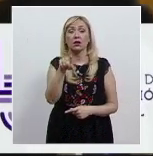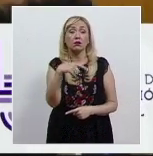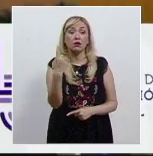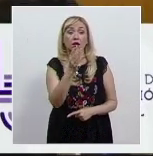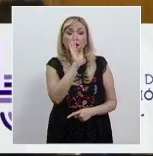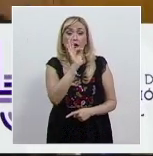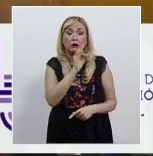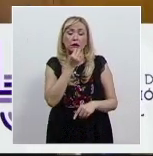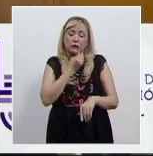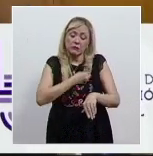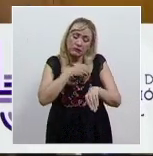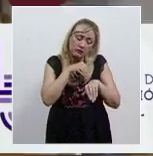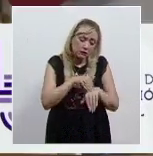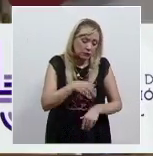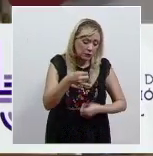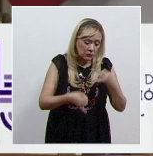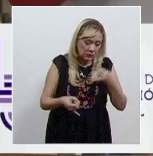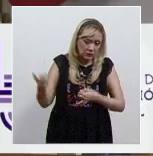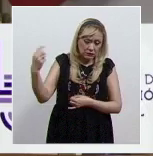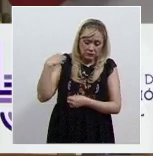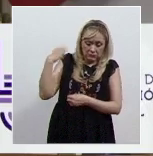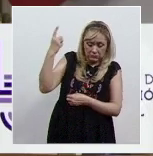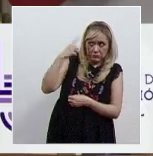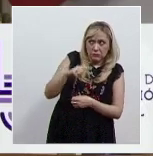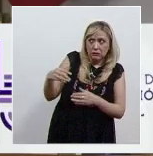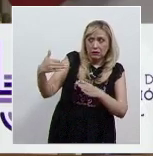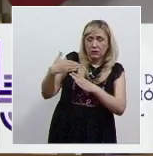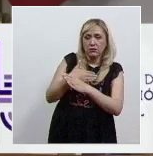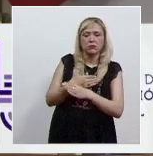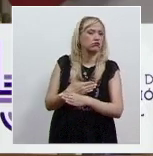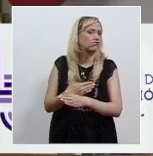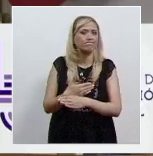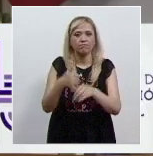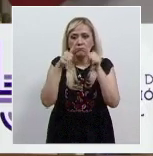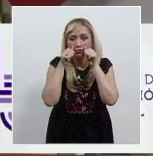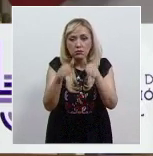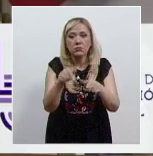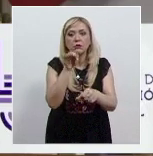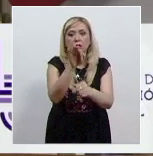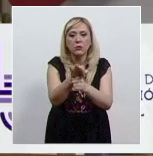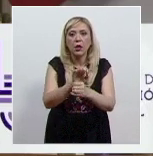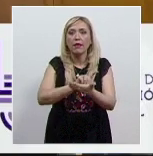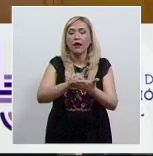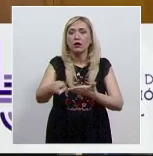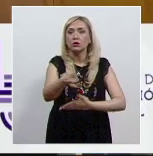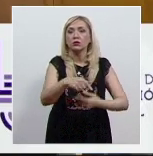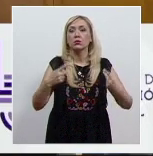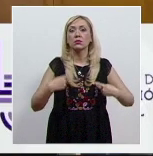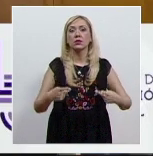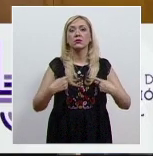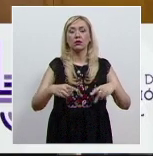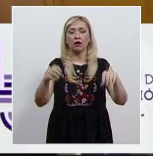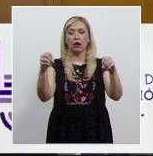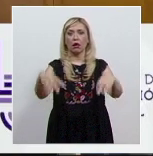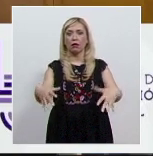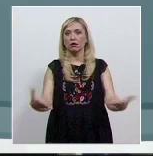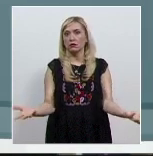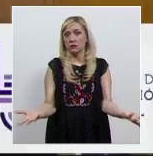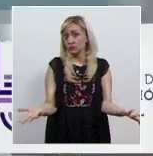intimidar, la consecuencia es que se deja de impartir justicia y de proteger los derechos de los sectores vulnerables.